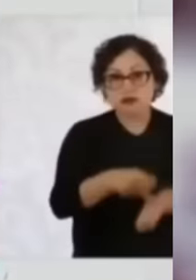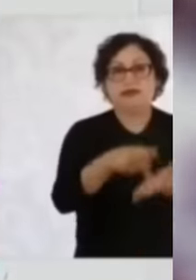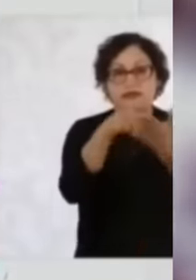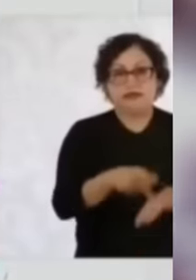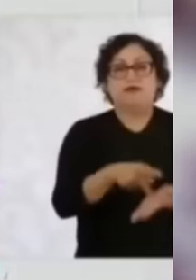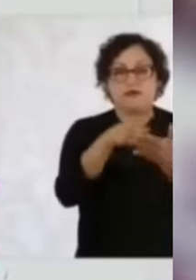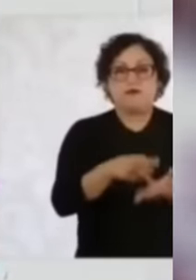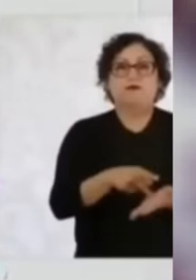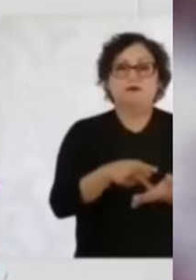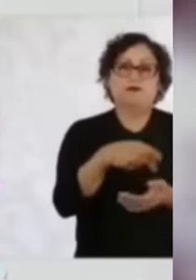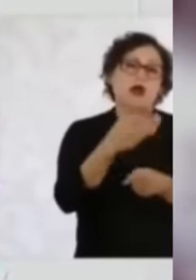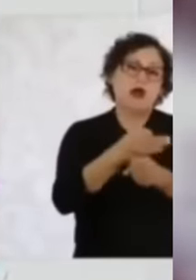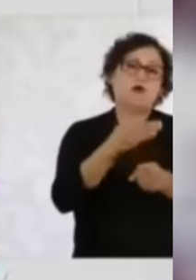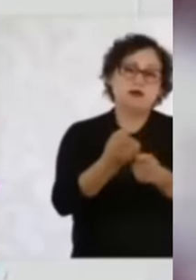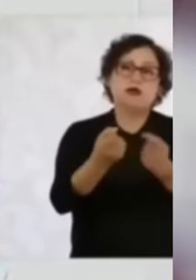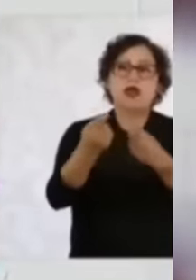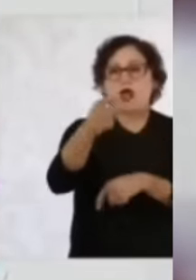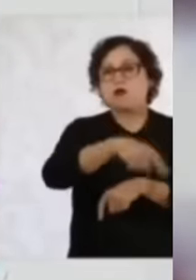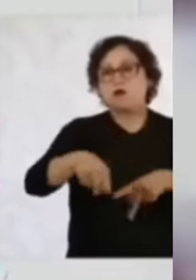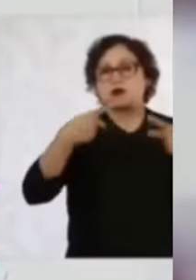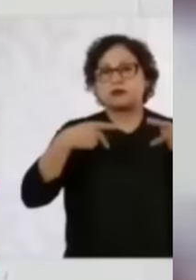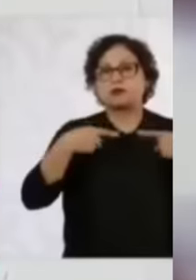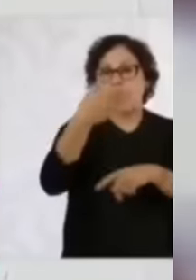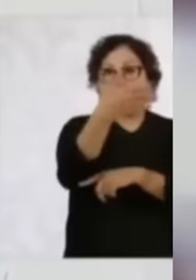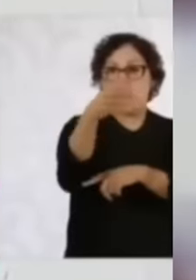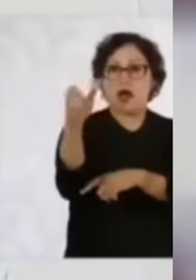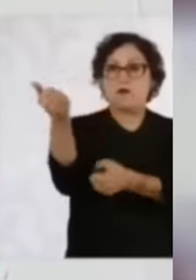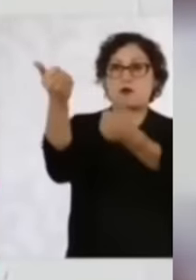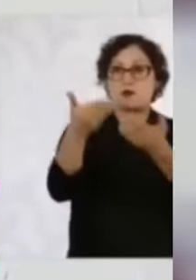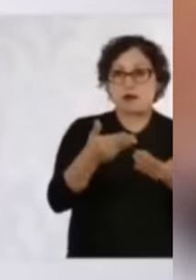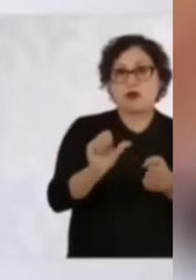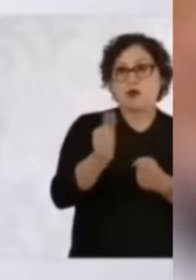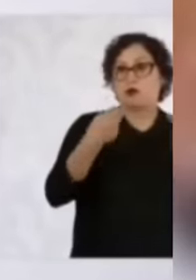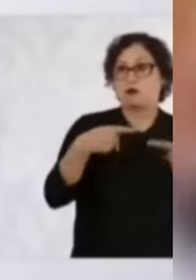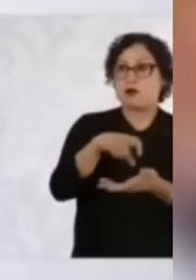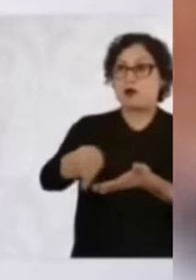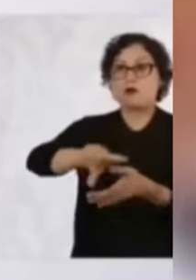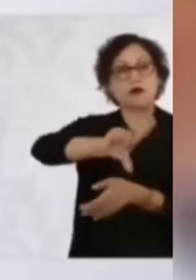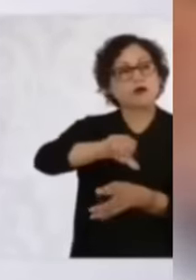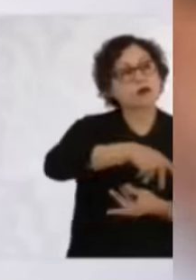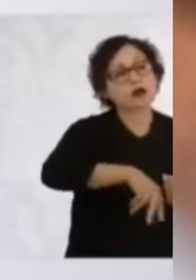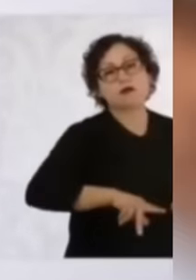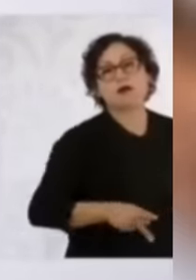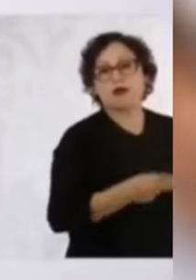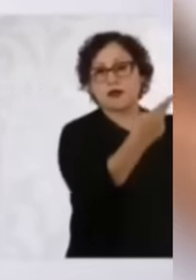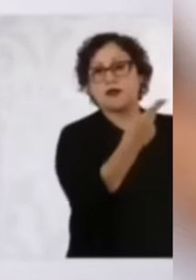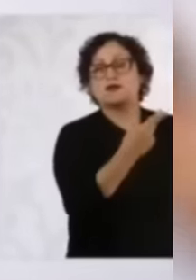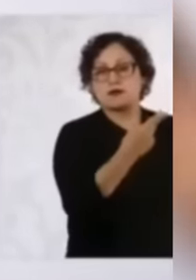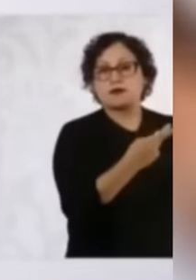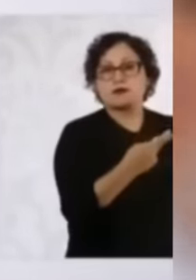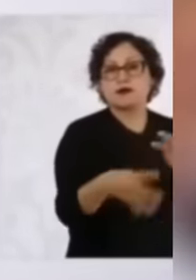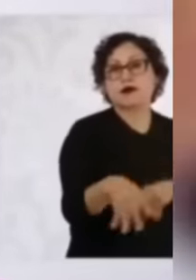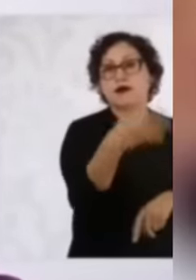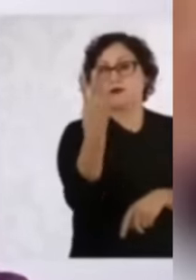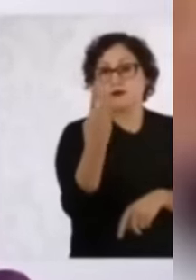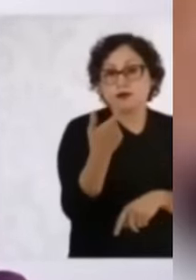mencionando cómo México sigue siendo referente de cambio para América Latina, incluso cuando enfrenta retos en seguridad.